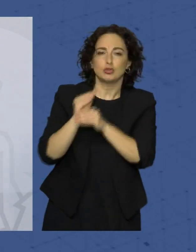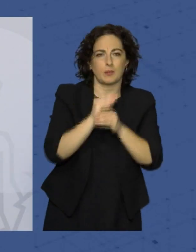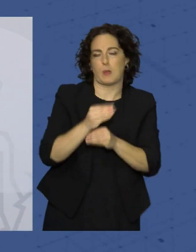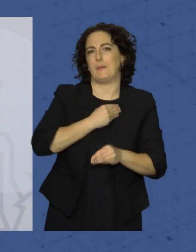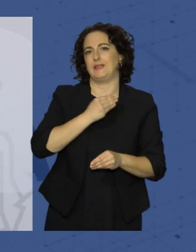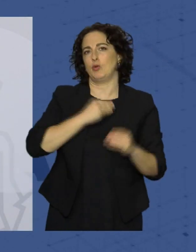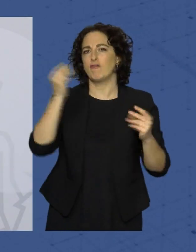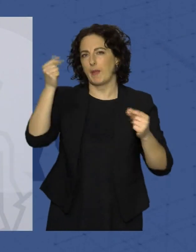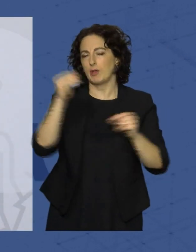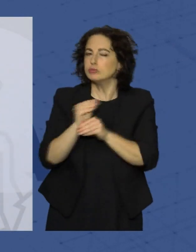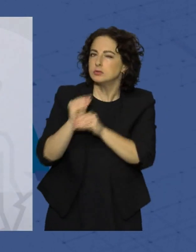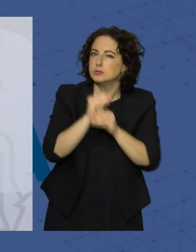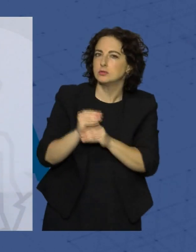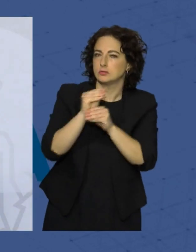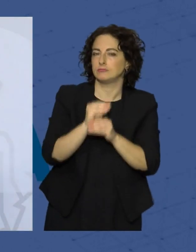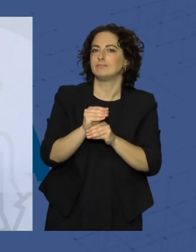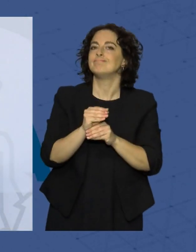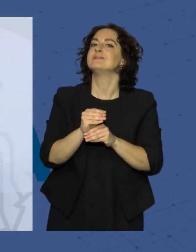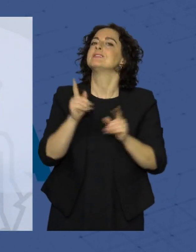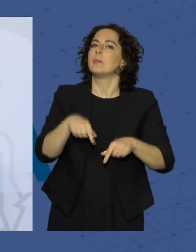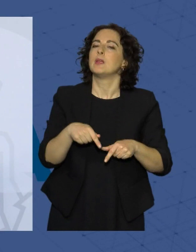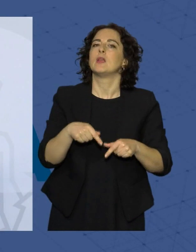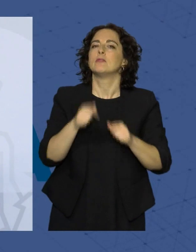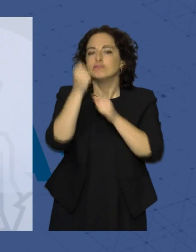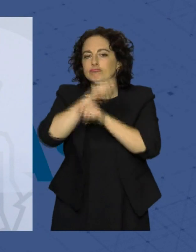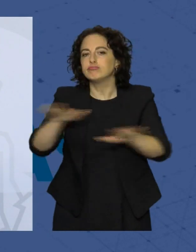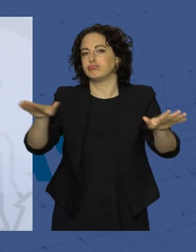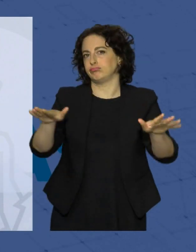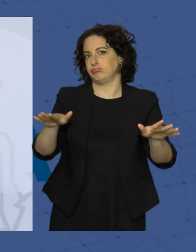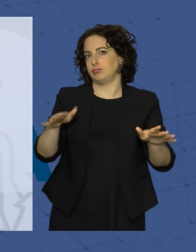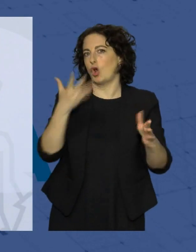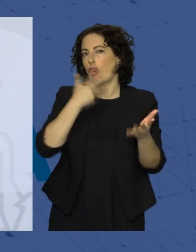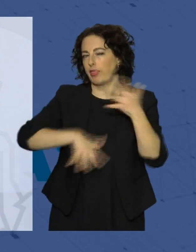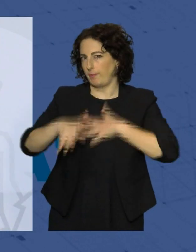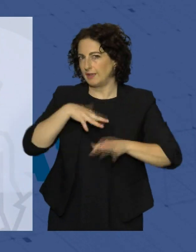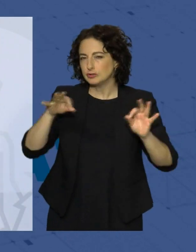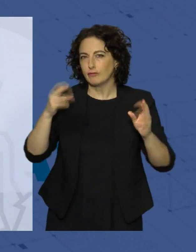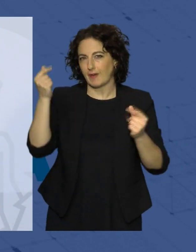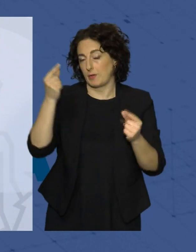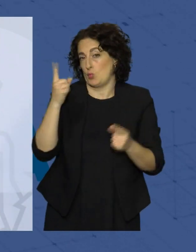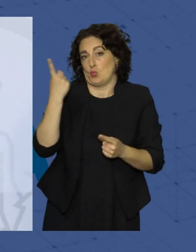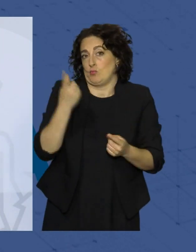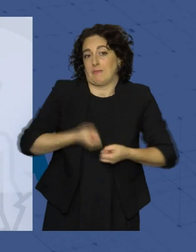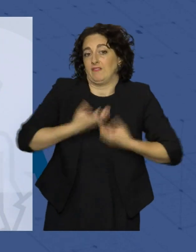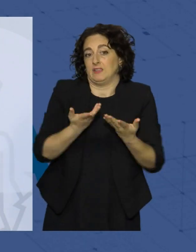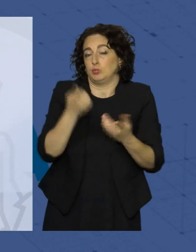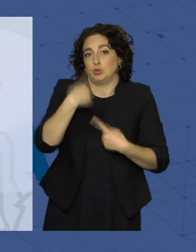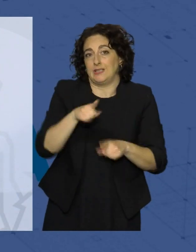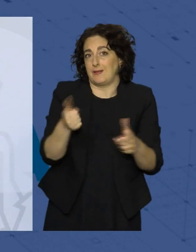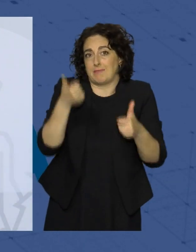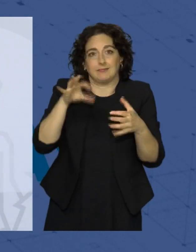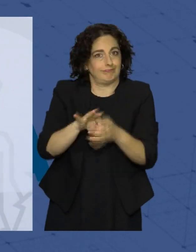del flamenco y que contribuyen al conocimiento y a la difusión, sin duda alguna, de una de las manifestaciones musicales más